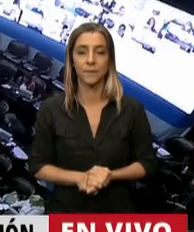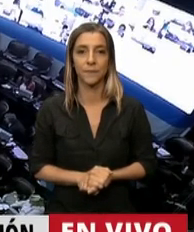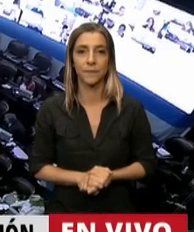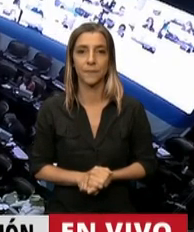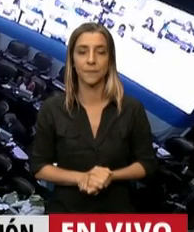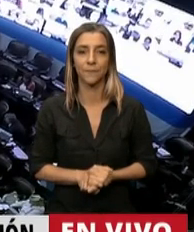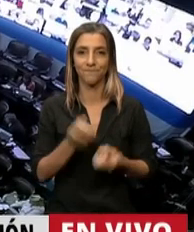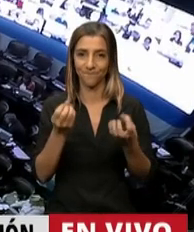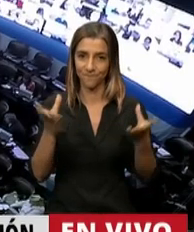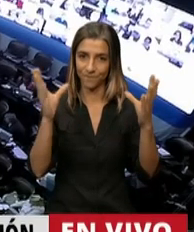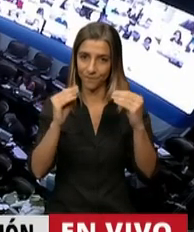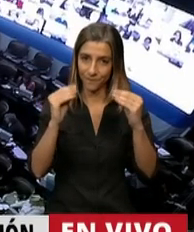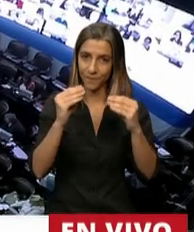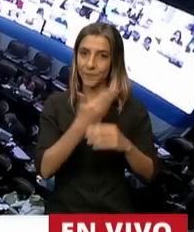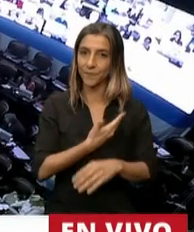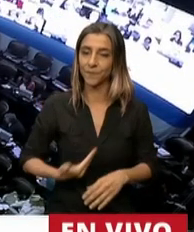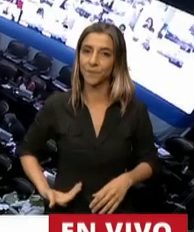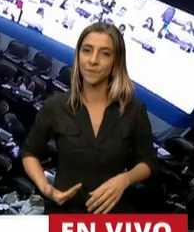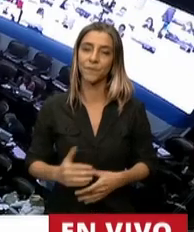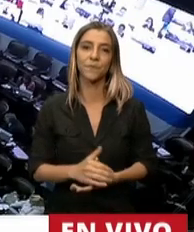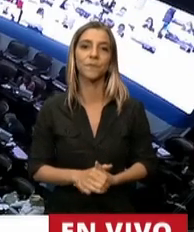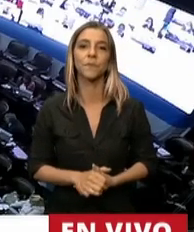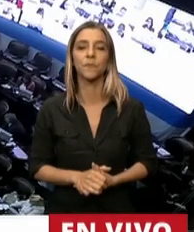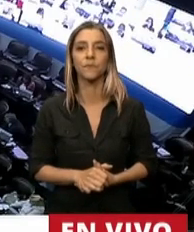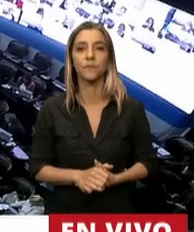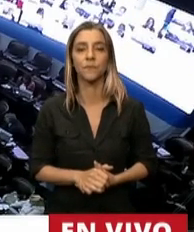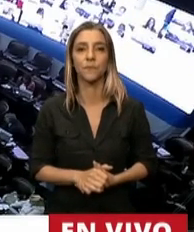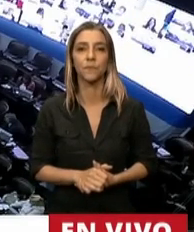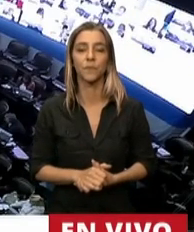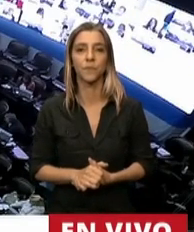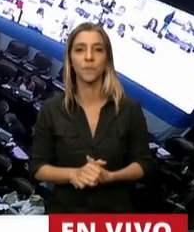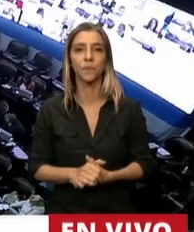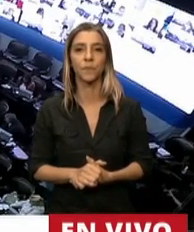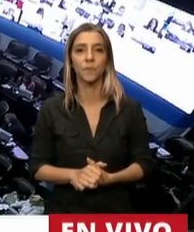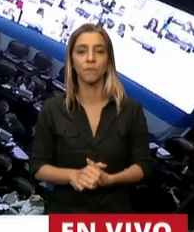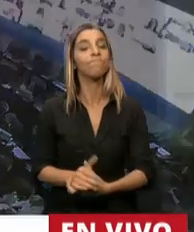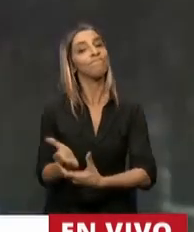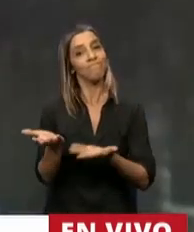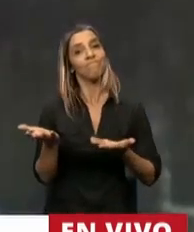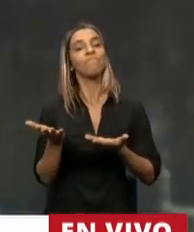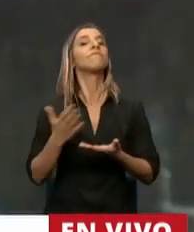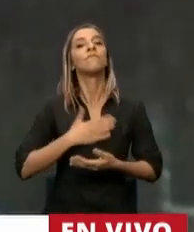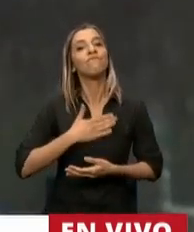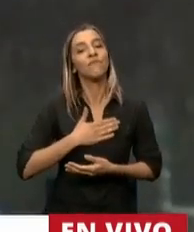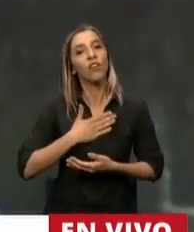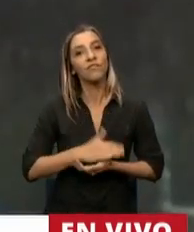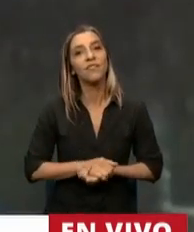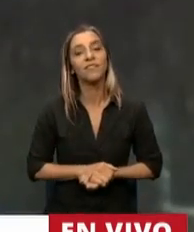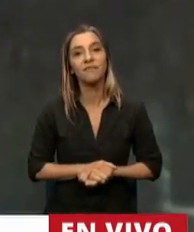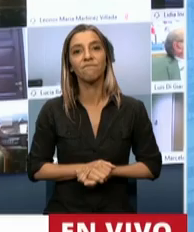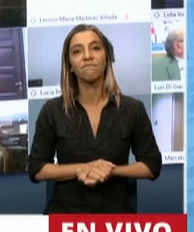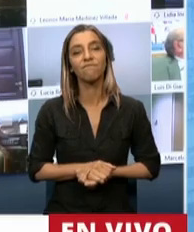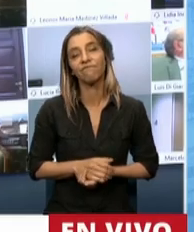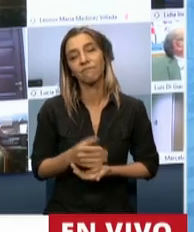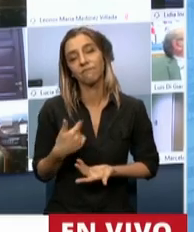Buenas noches, señor presidente. Bueno, desde ya ponerme contento, a pesar de esta